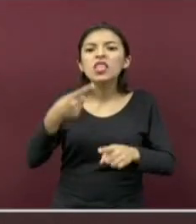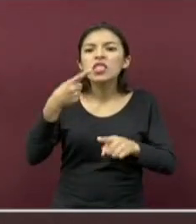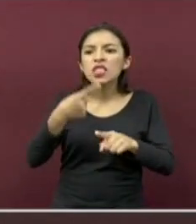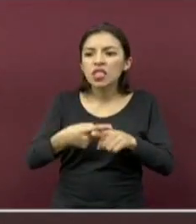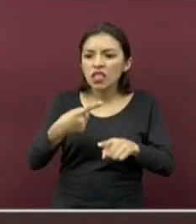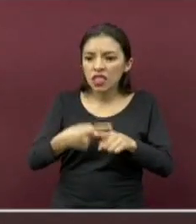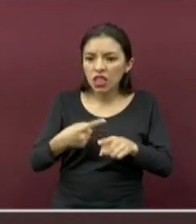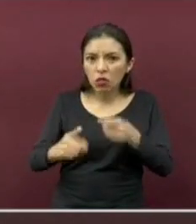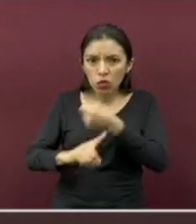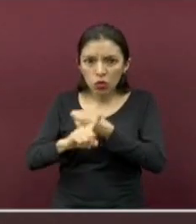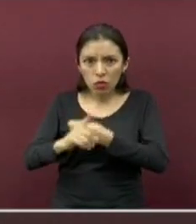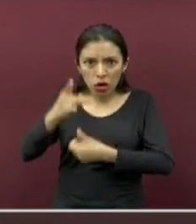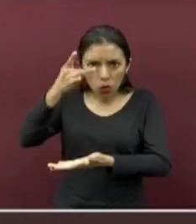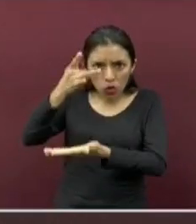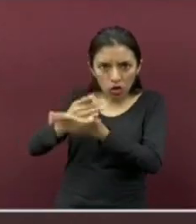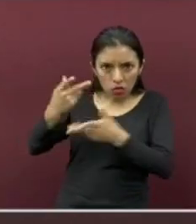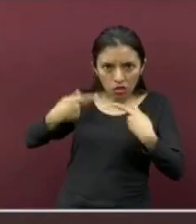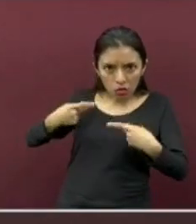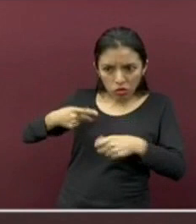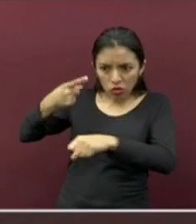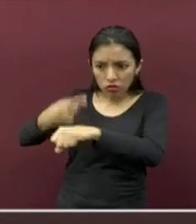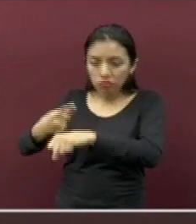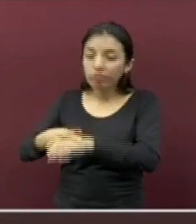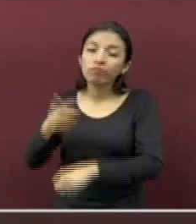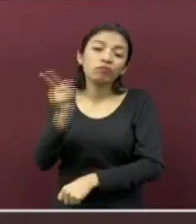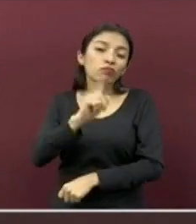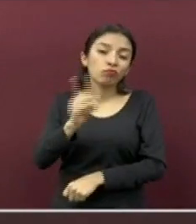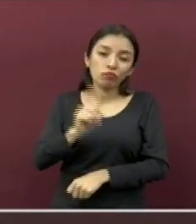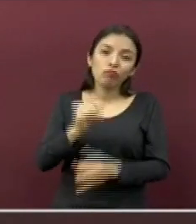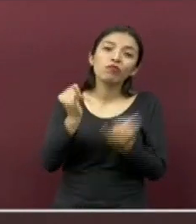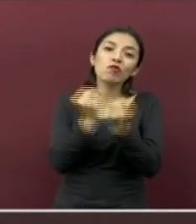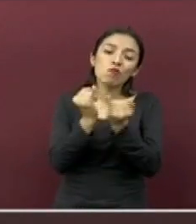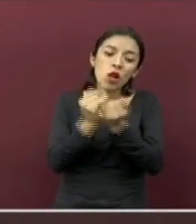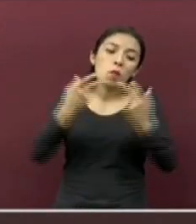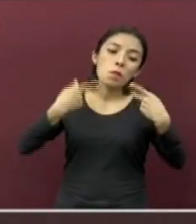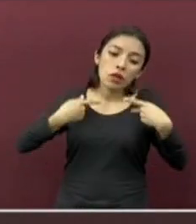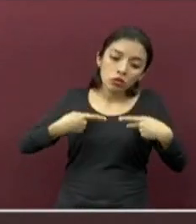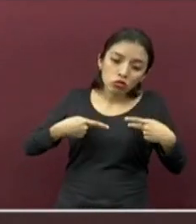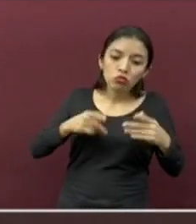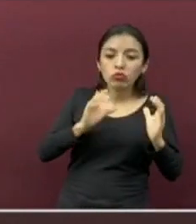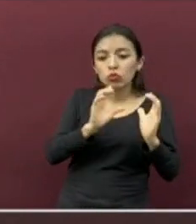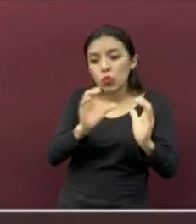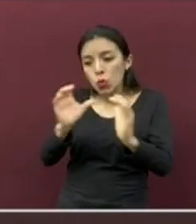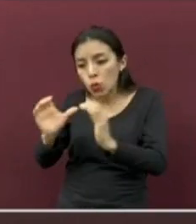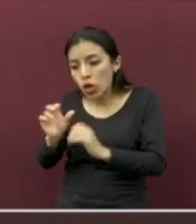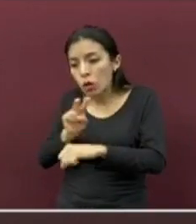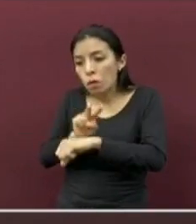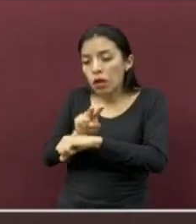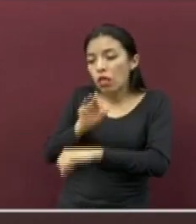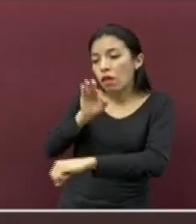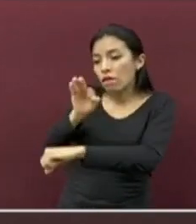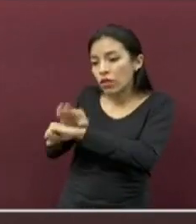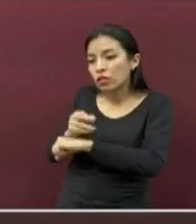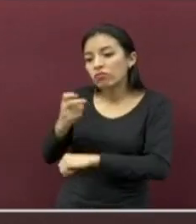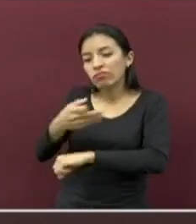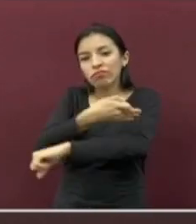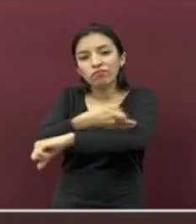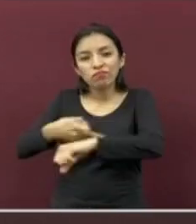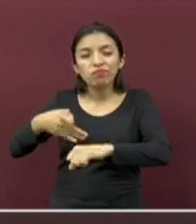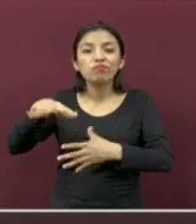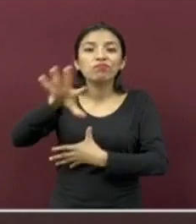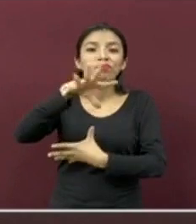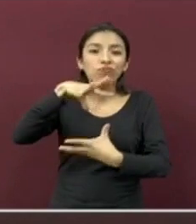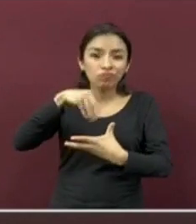pacientes, sino también a cuidadores directos y familiares. Por ello,